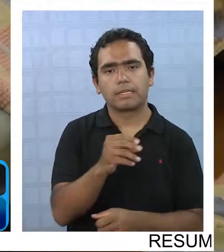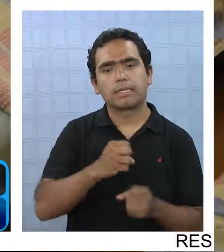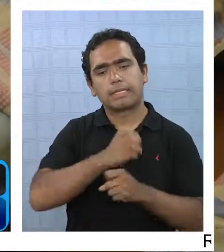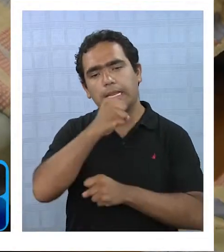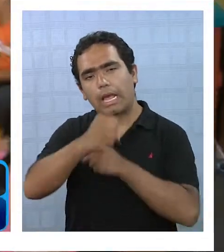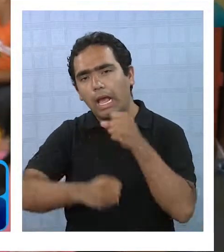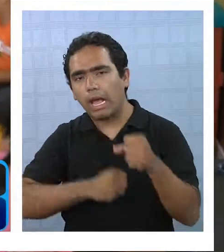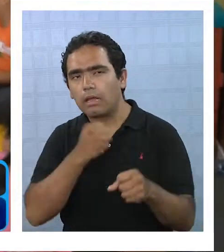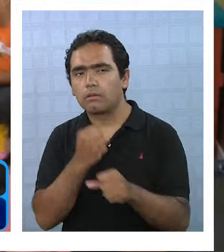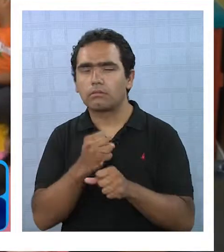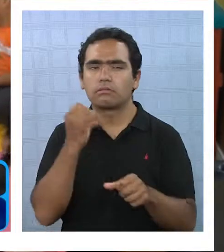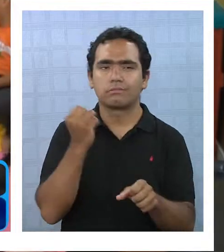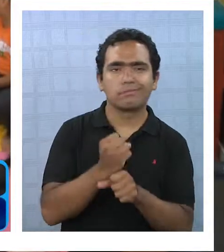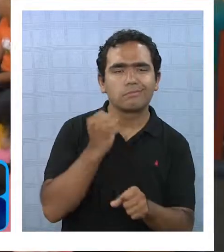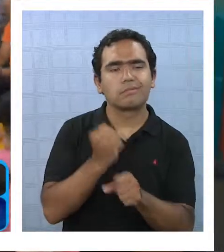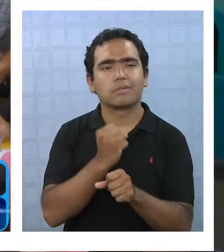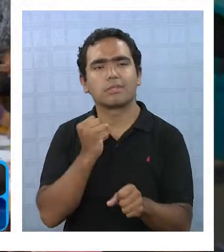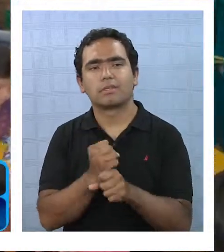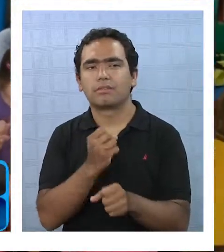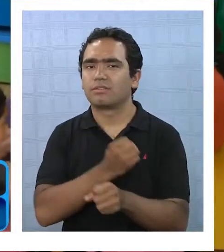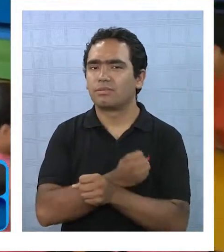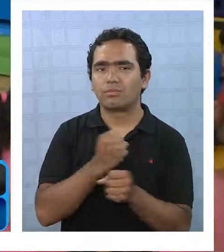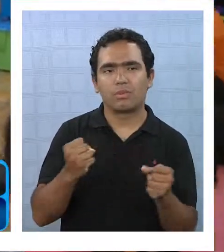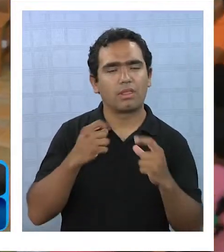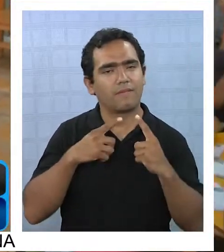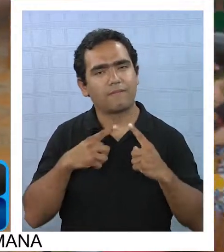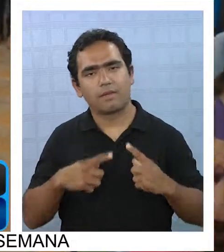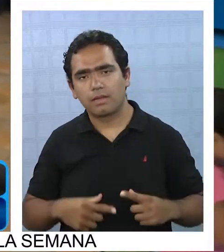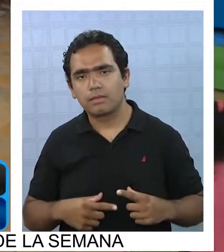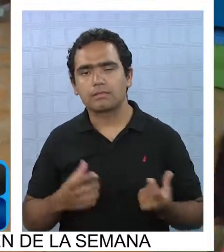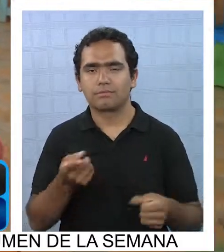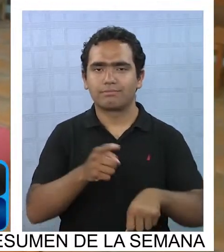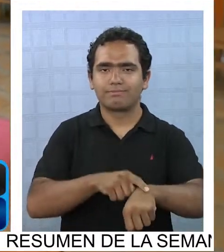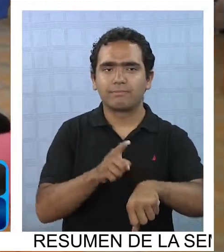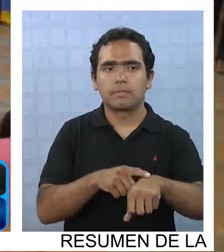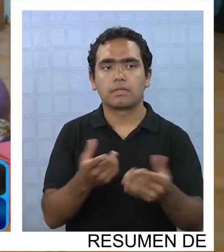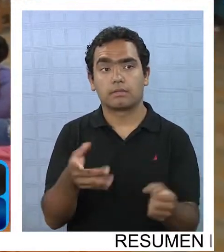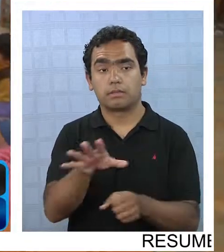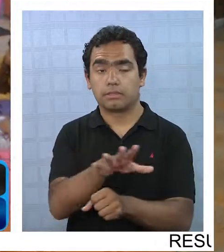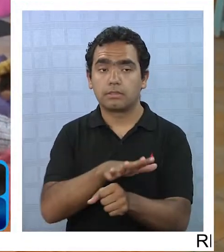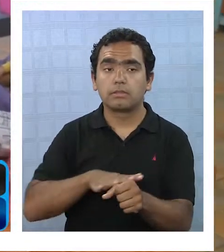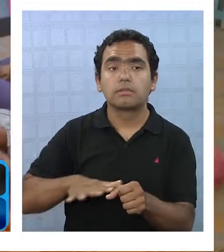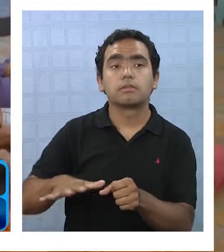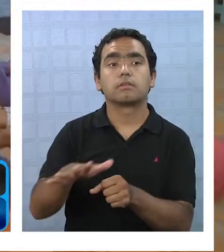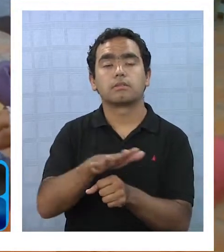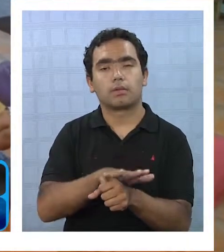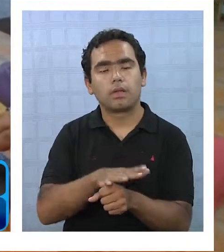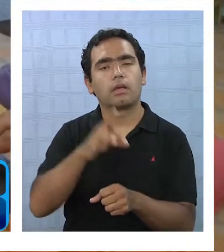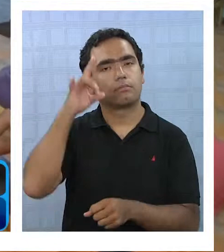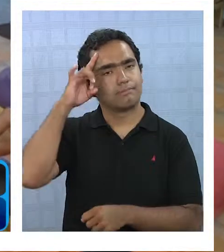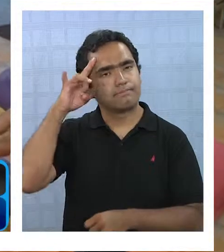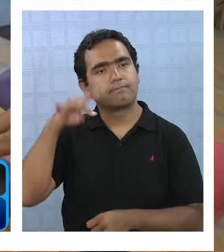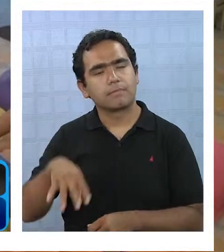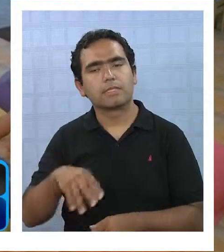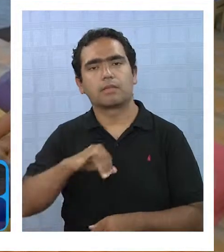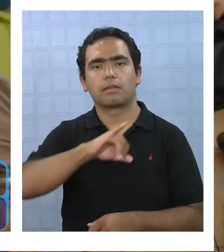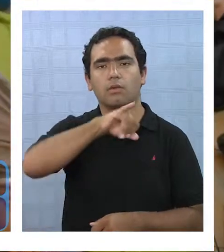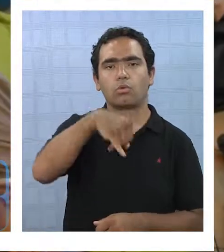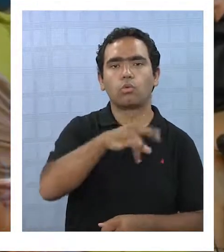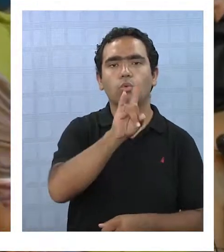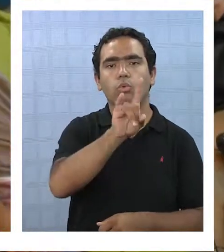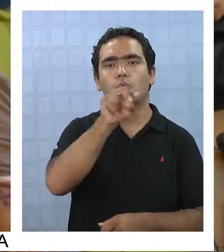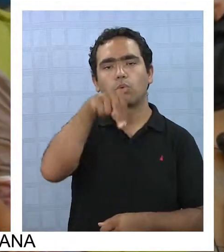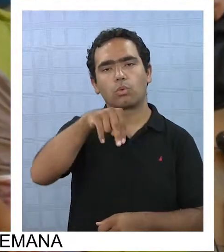el año y no necesariamente pueden tomarse vacaciones en esta época. Una situación que es tomada en cuenta desde la Junji,